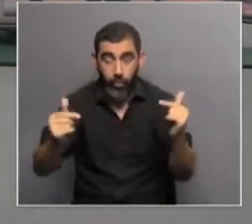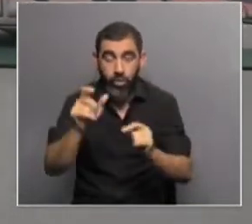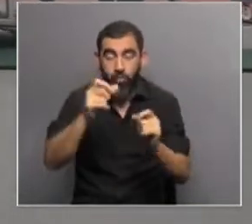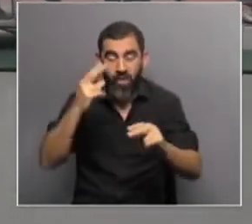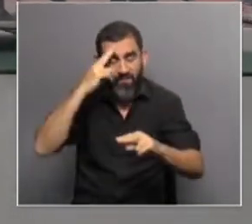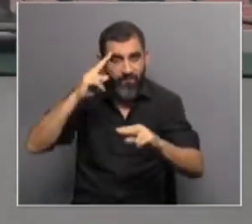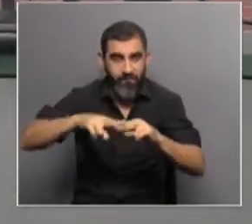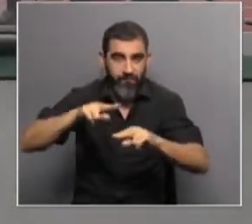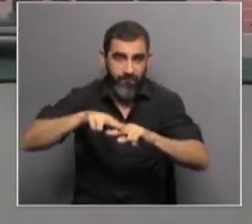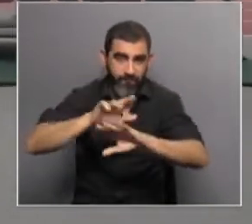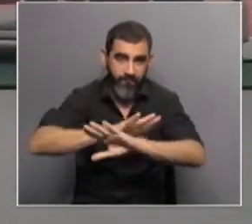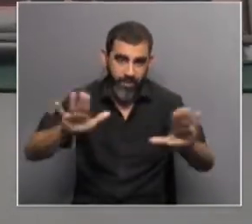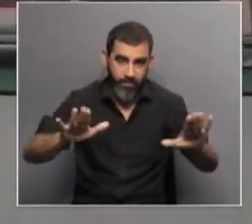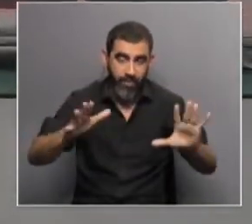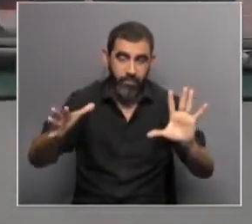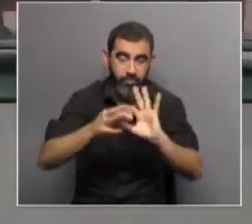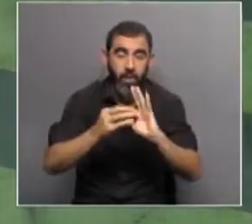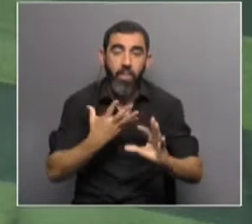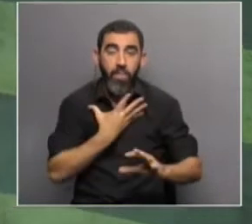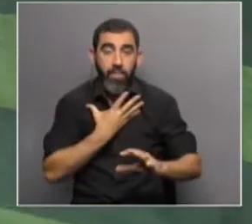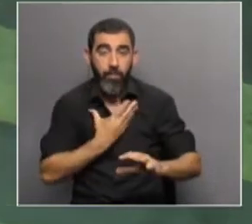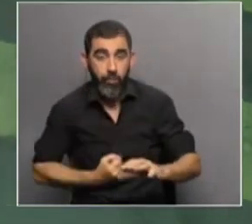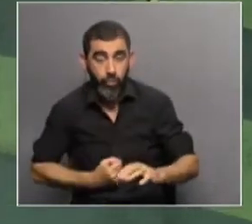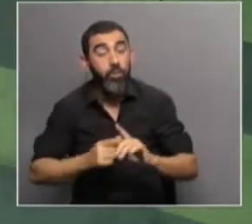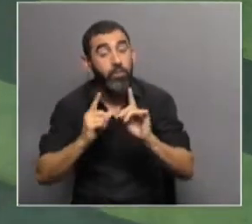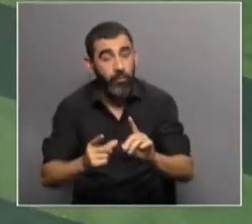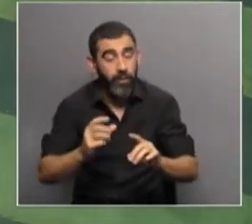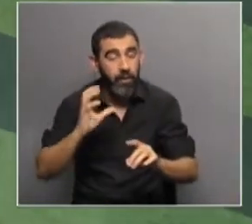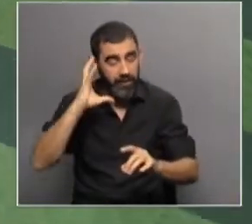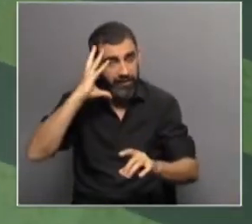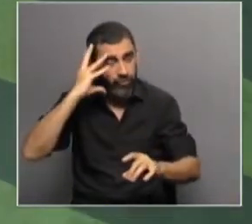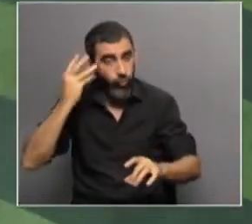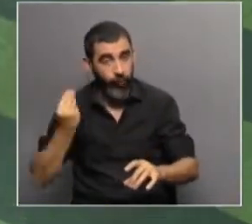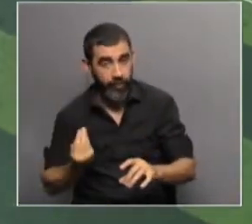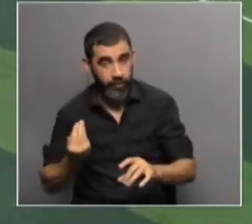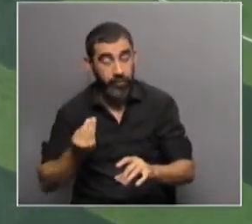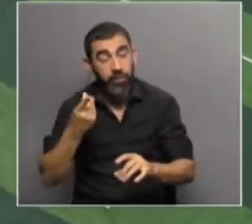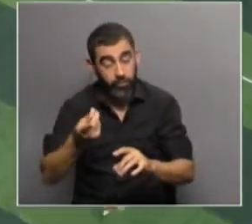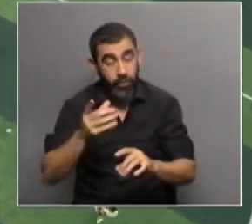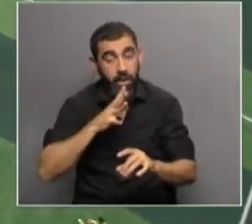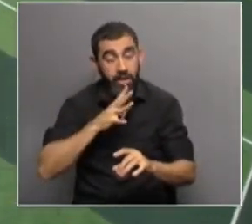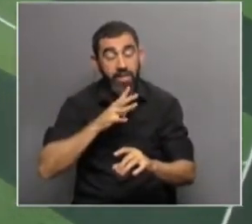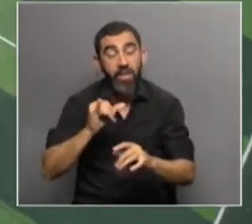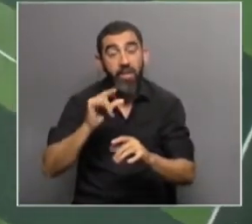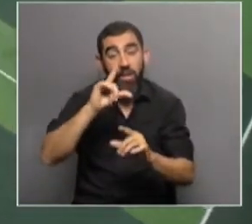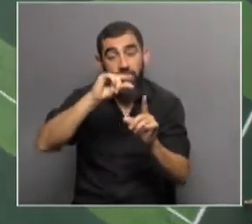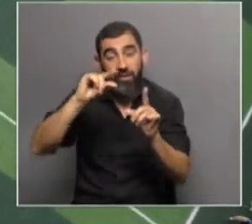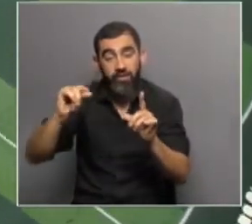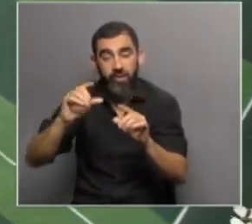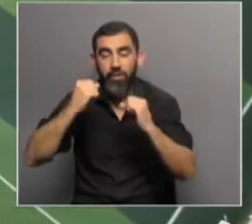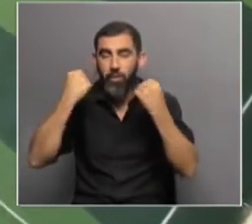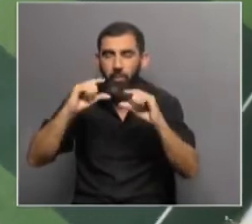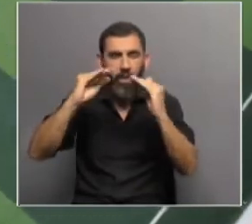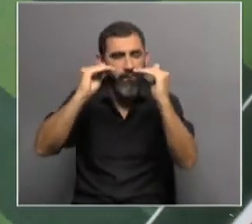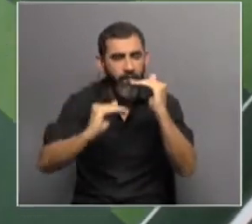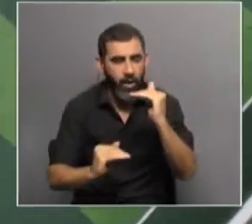está enferma, y eso se asocia con la depresión, e incluso hasta con la esquizofrenia. decir, el índice de burnout en deportistas es muy bajo.